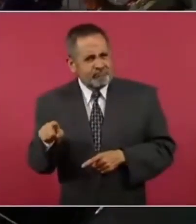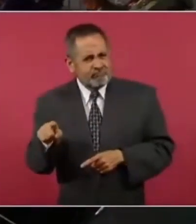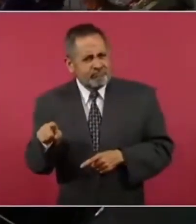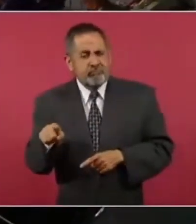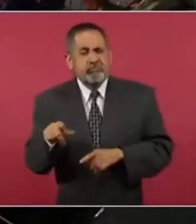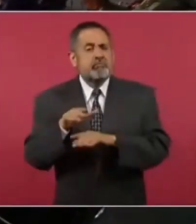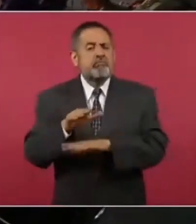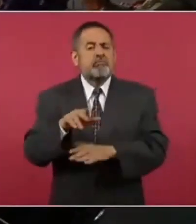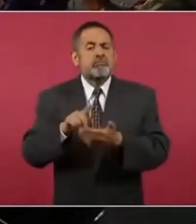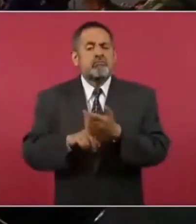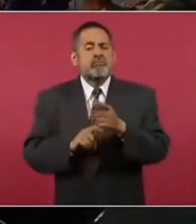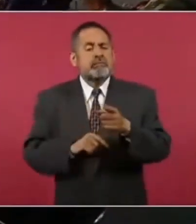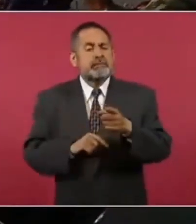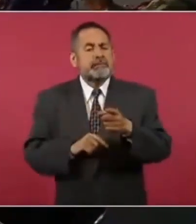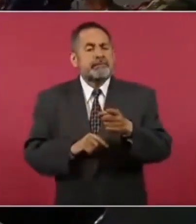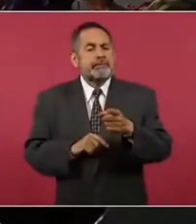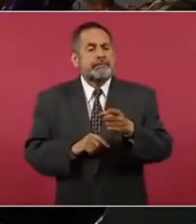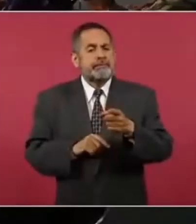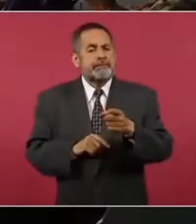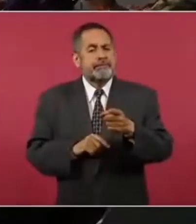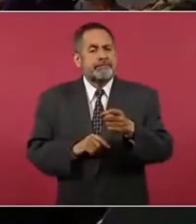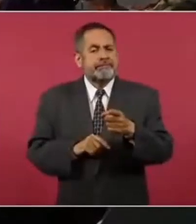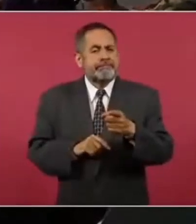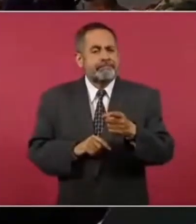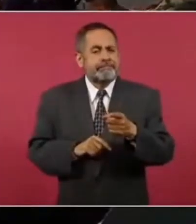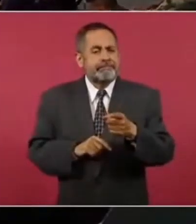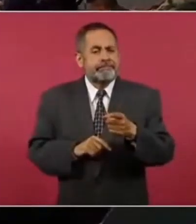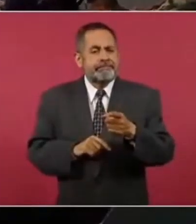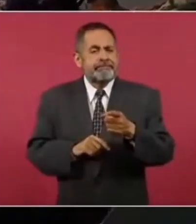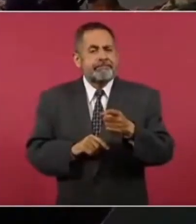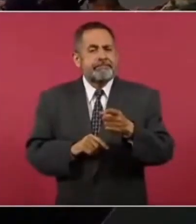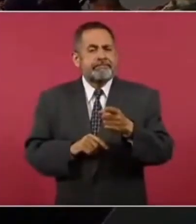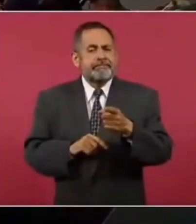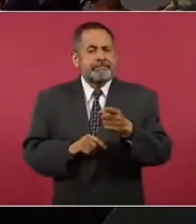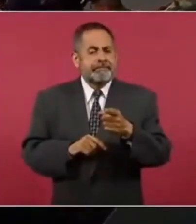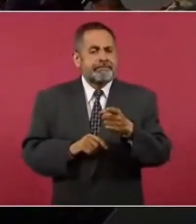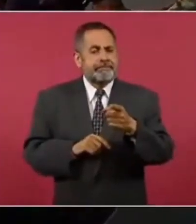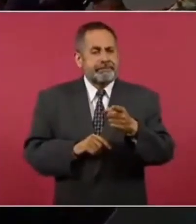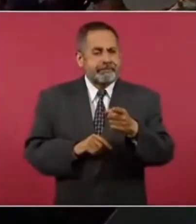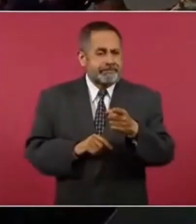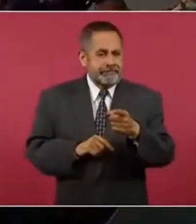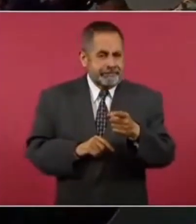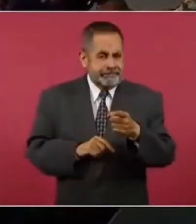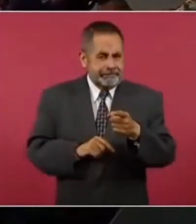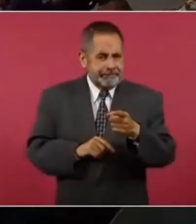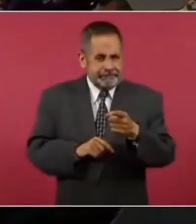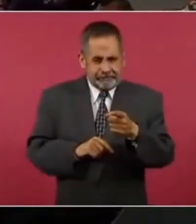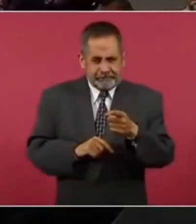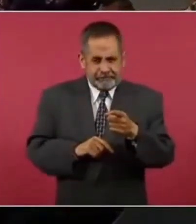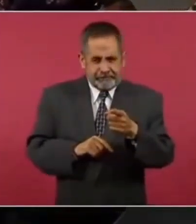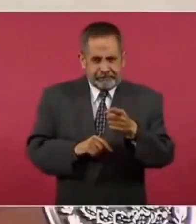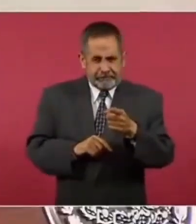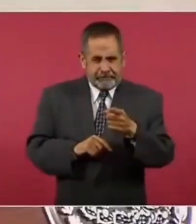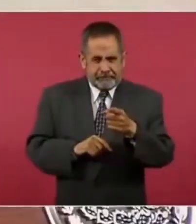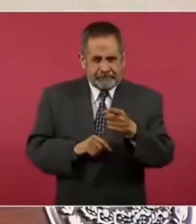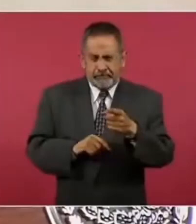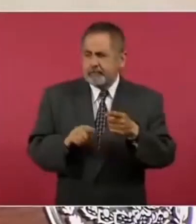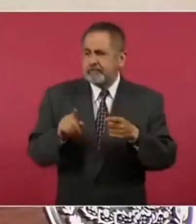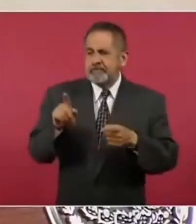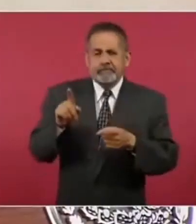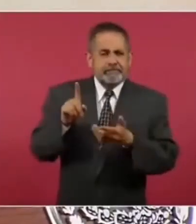Sobre lo que este pensaba